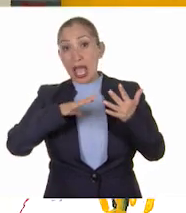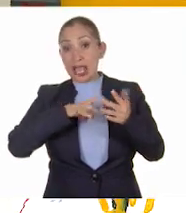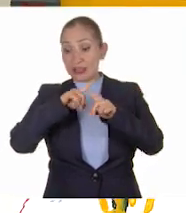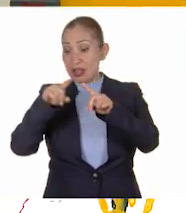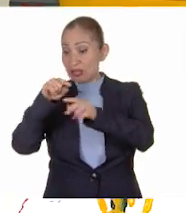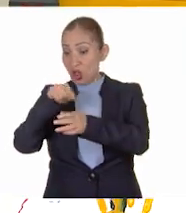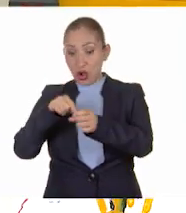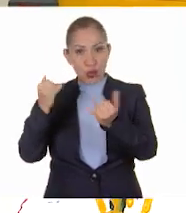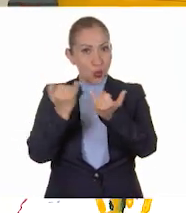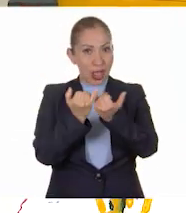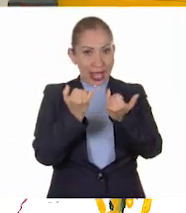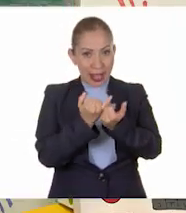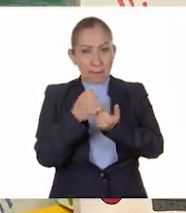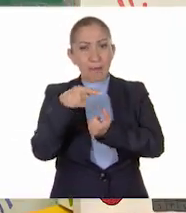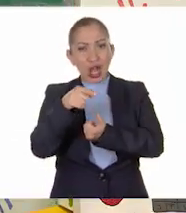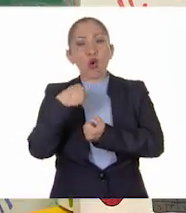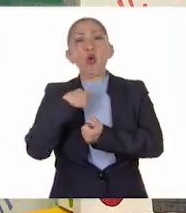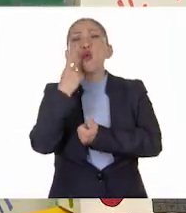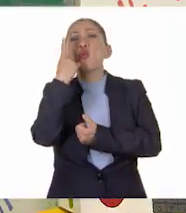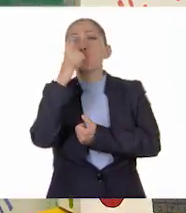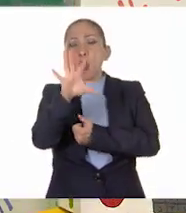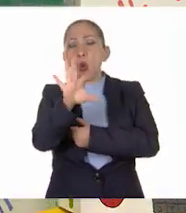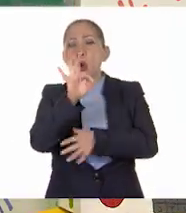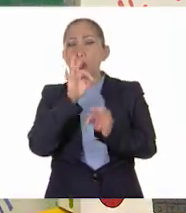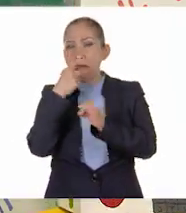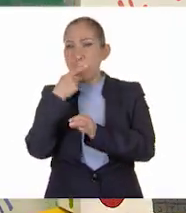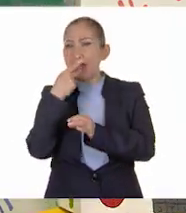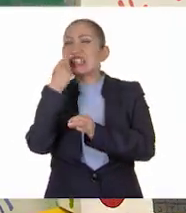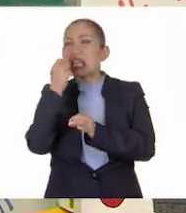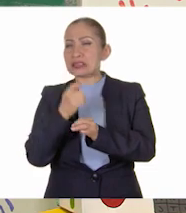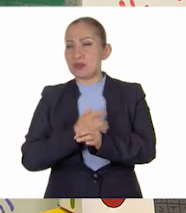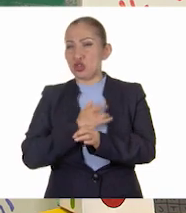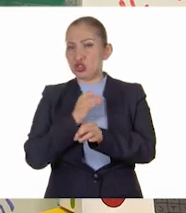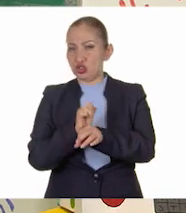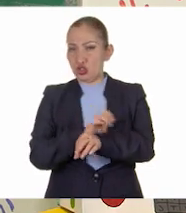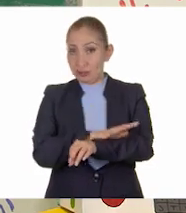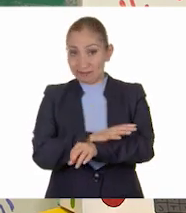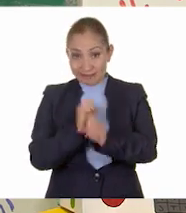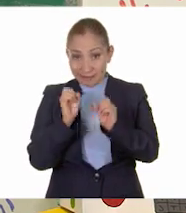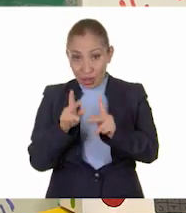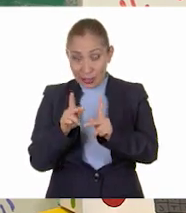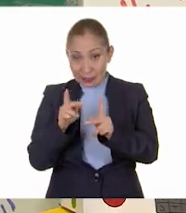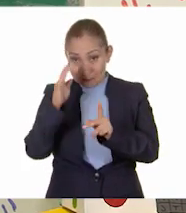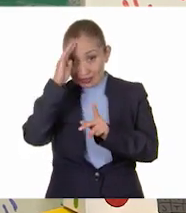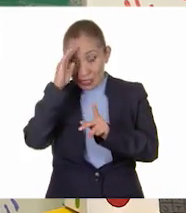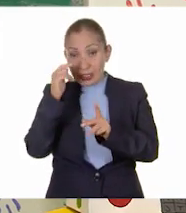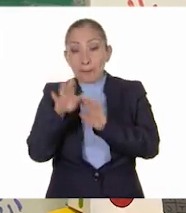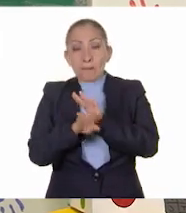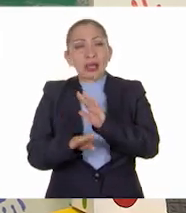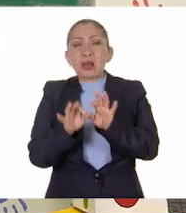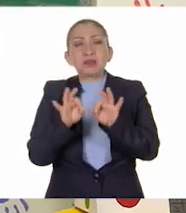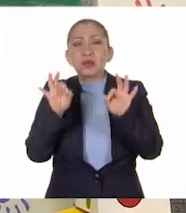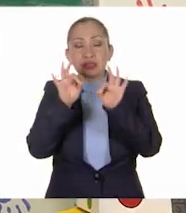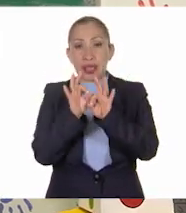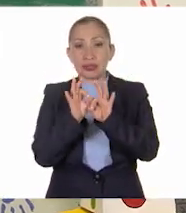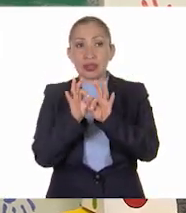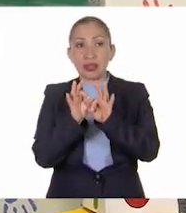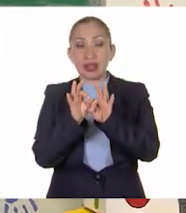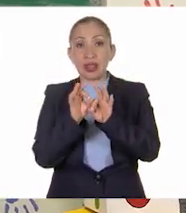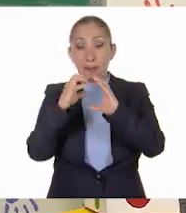distintos colores, pero vamos a tomar solo algunos para hablar de las emociones. ¿Les parece? Las emociones básicas. Las